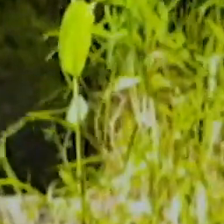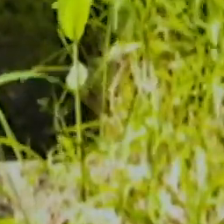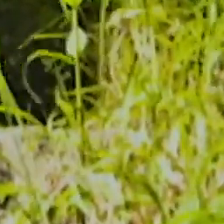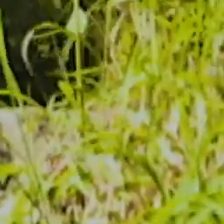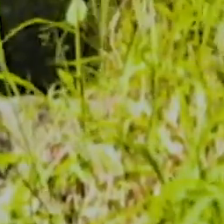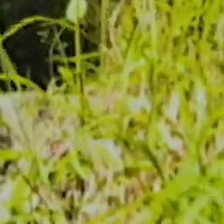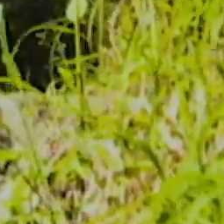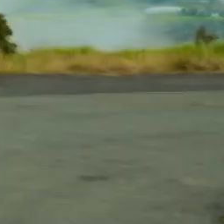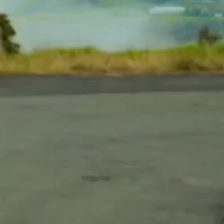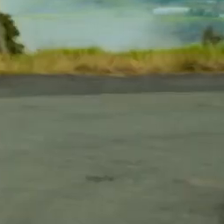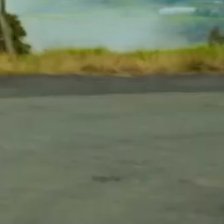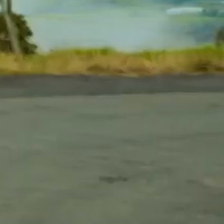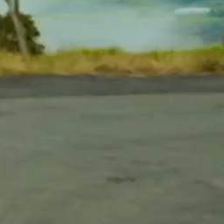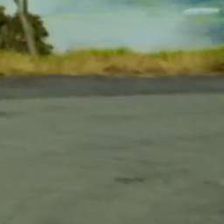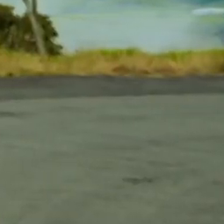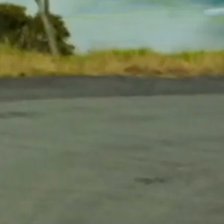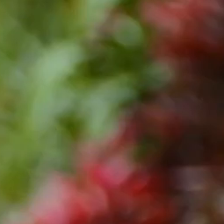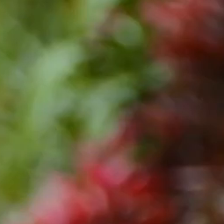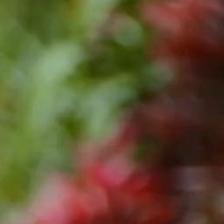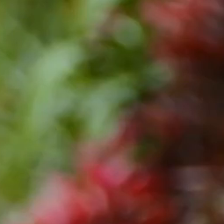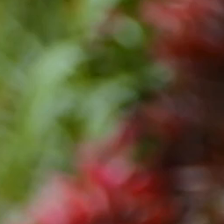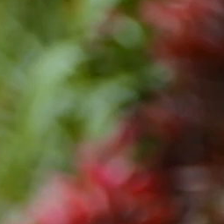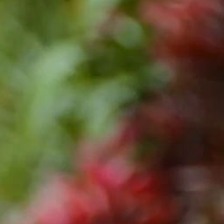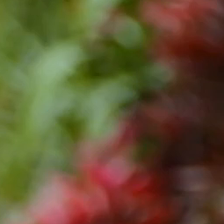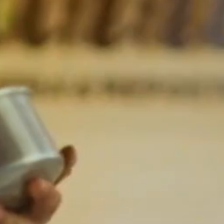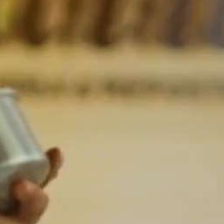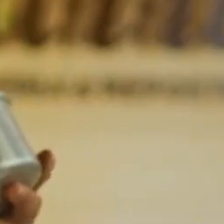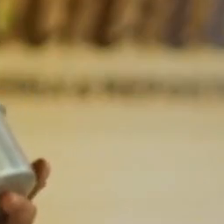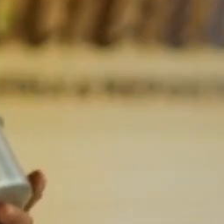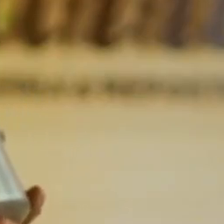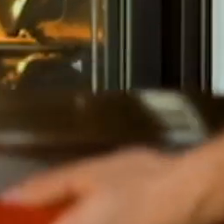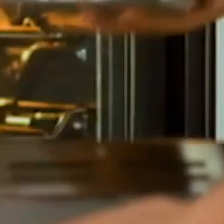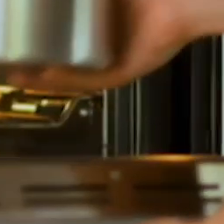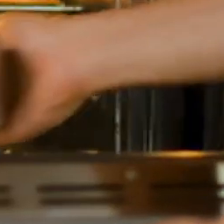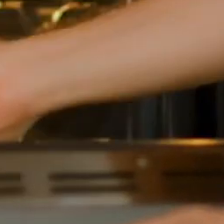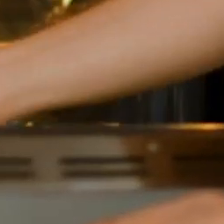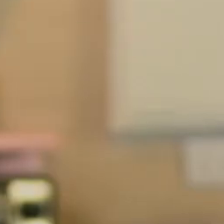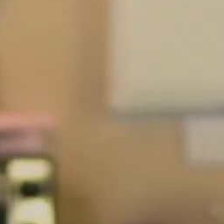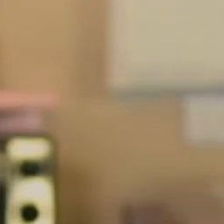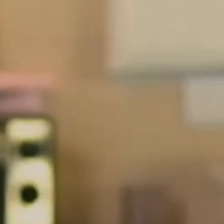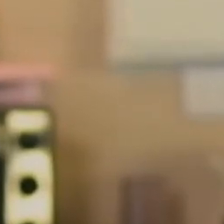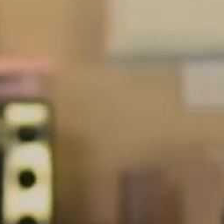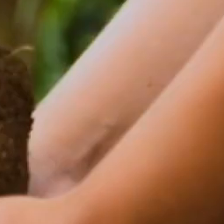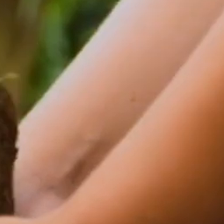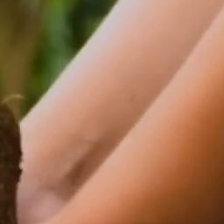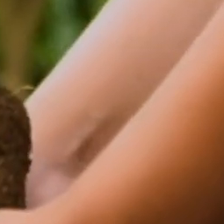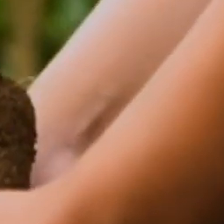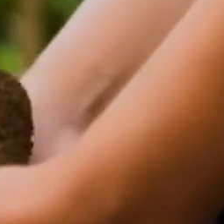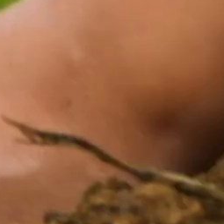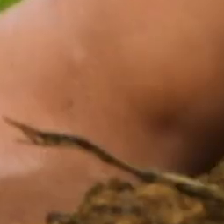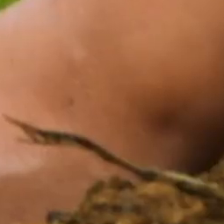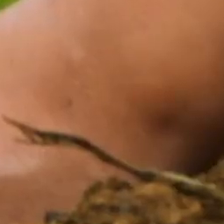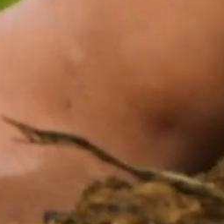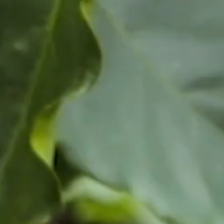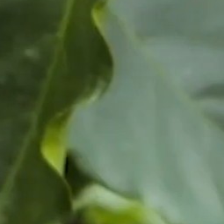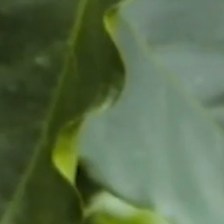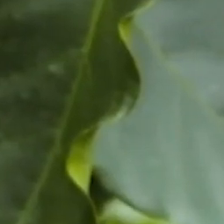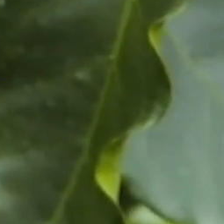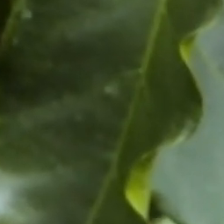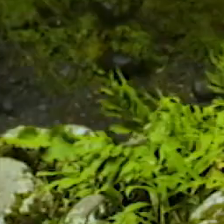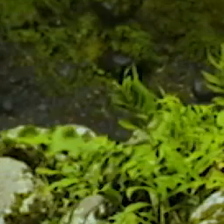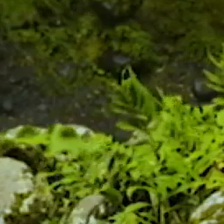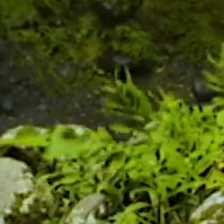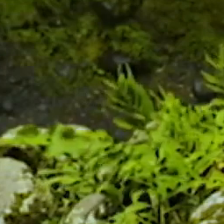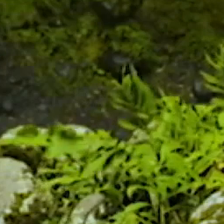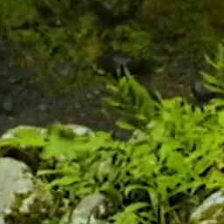El mañana será mejor. Tenemos esperanza de alimentar nuestros sueños, de hacer crecer nuestros anhelos,